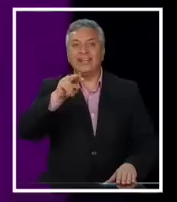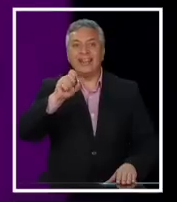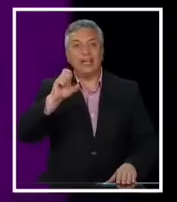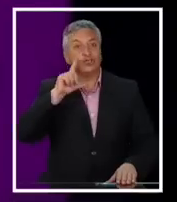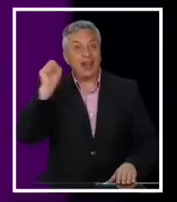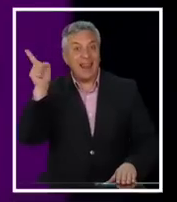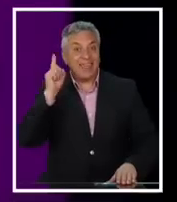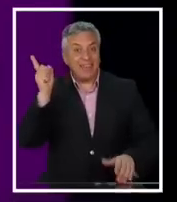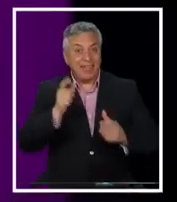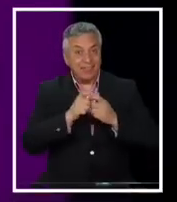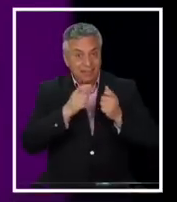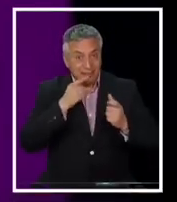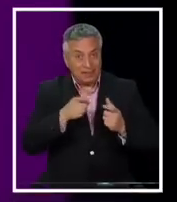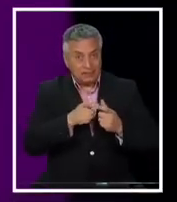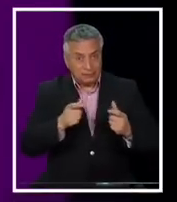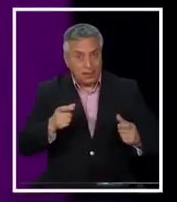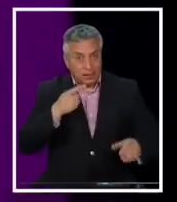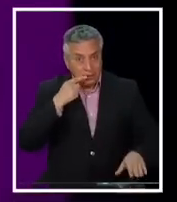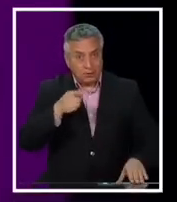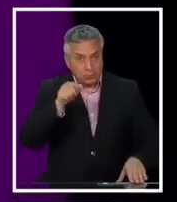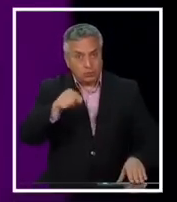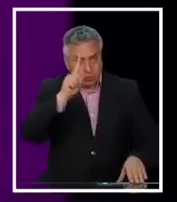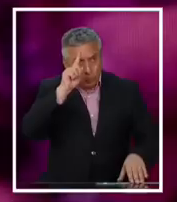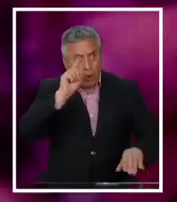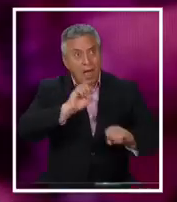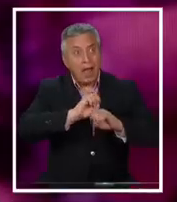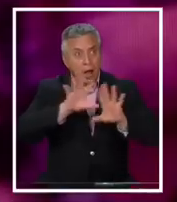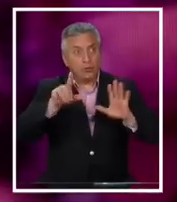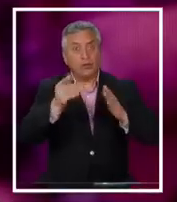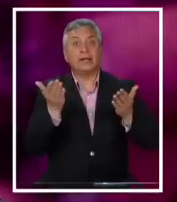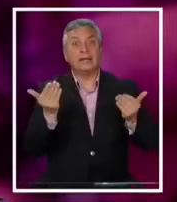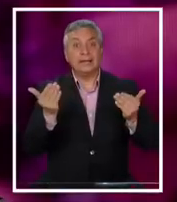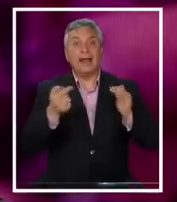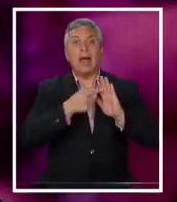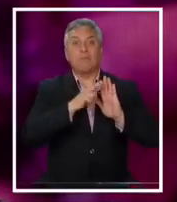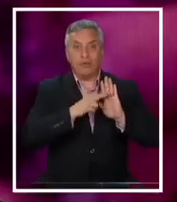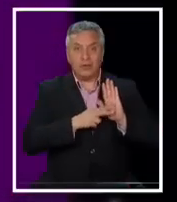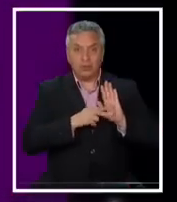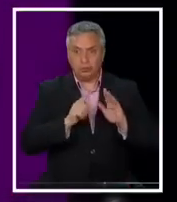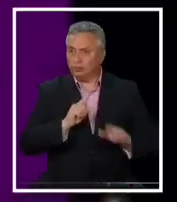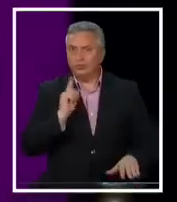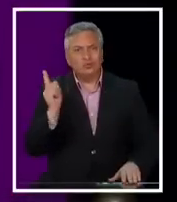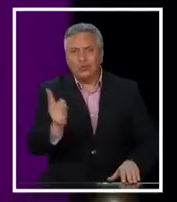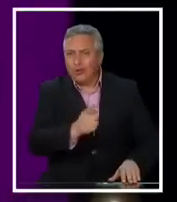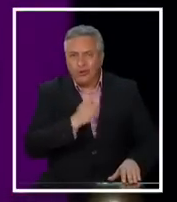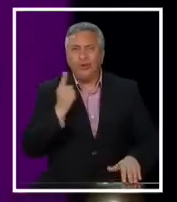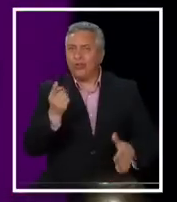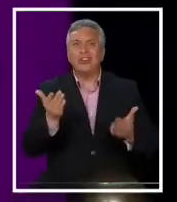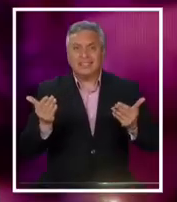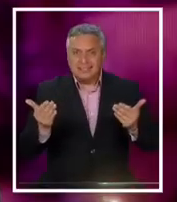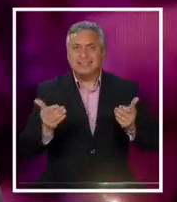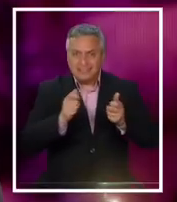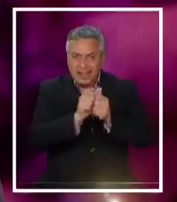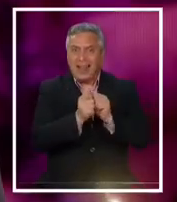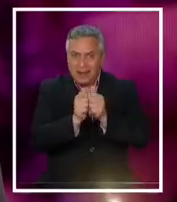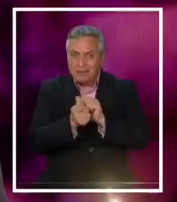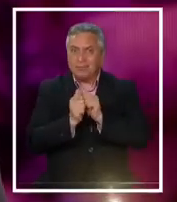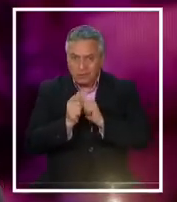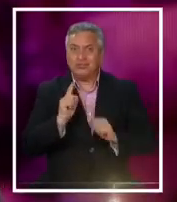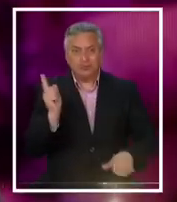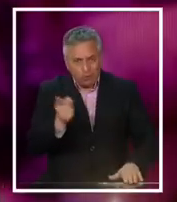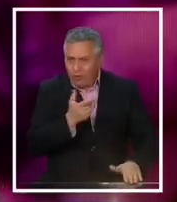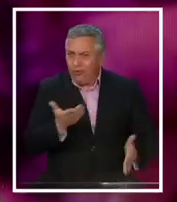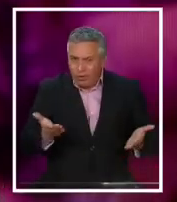Sí, una aclaración. Pero que requiere modificación. Todo requiere modificación, o gran parte de las cosas. Pero eso no quiere